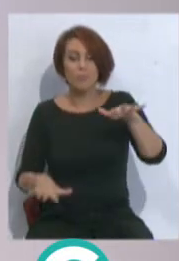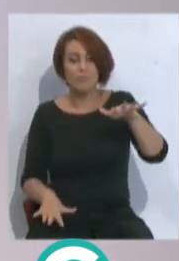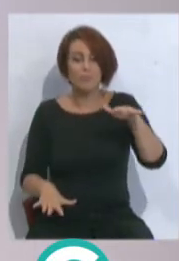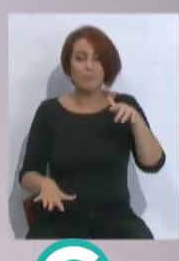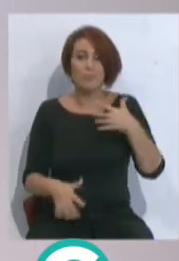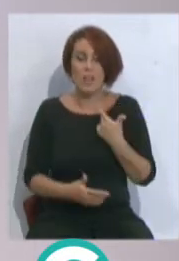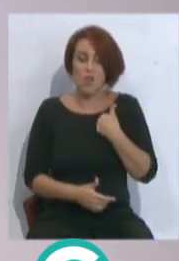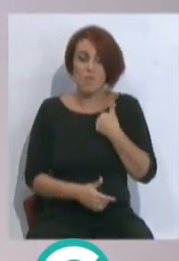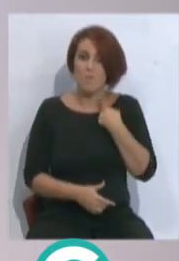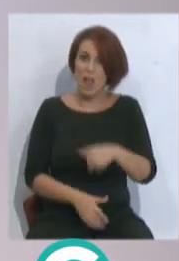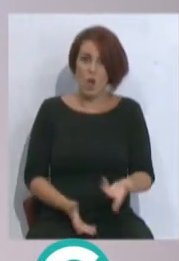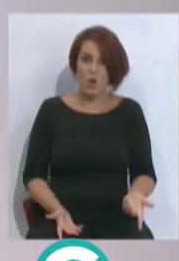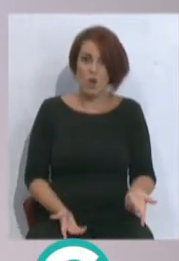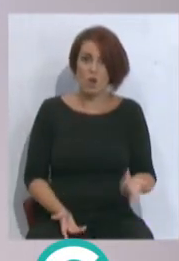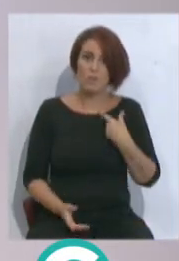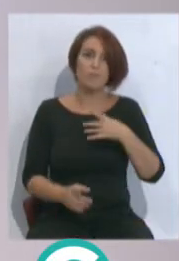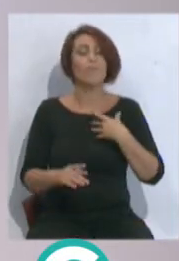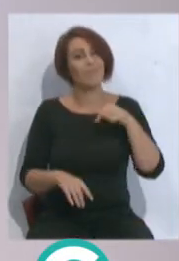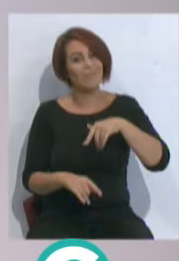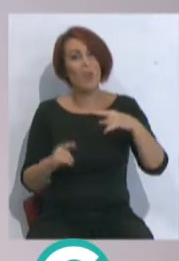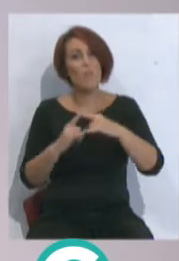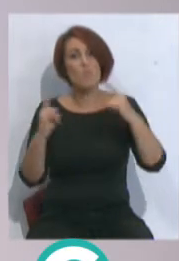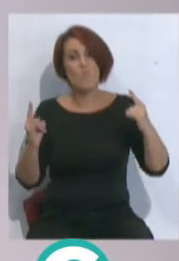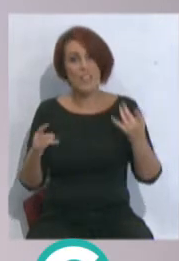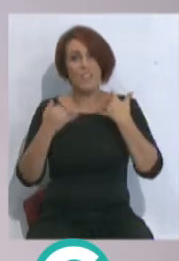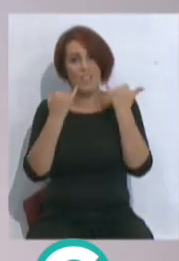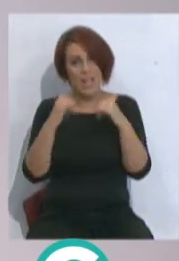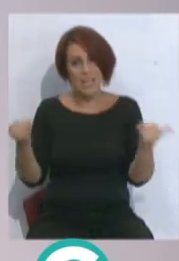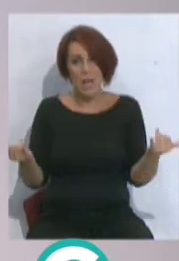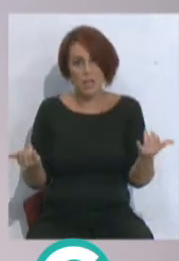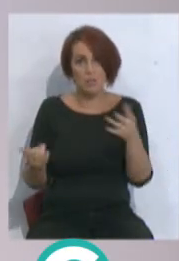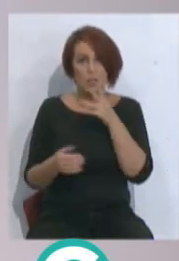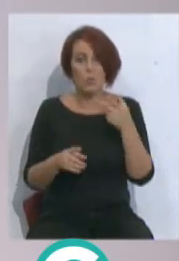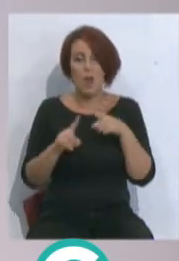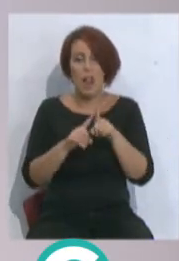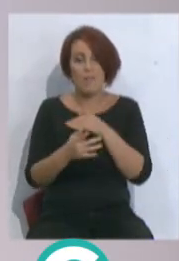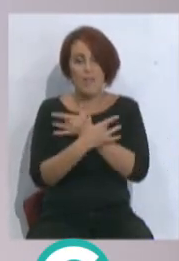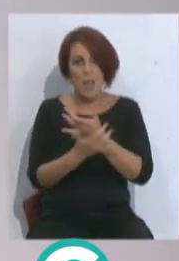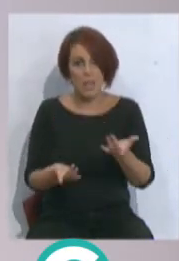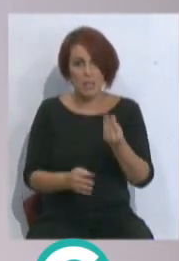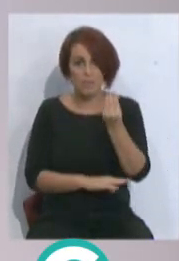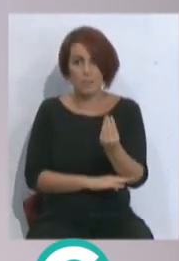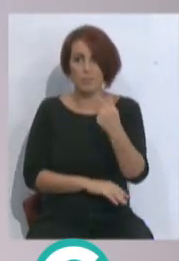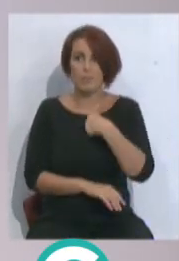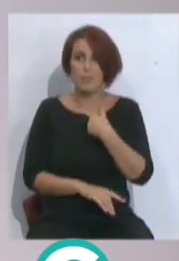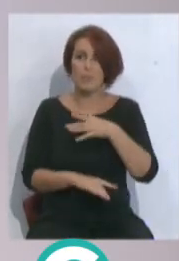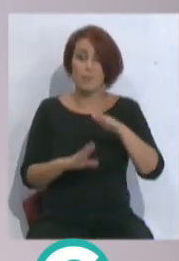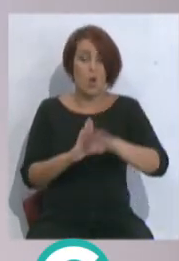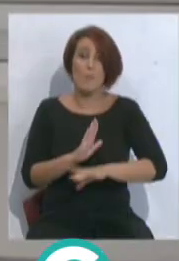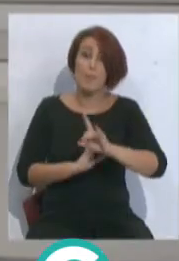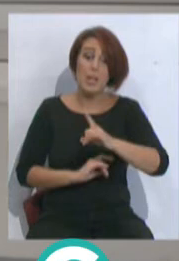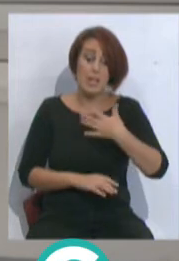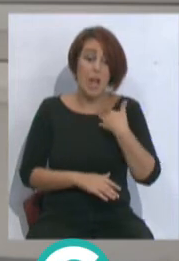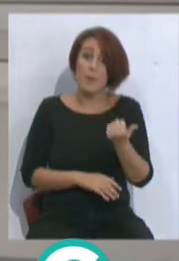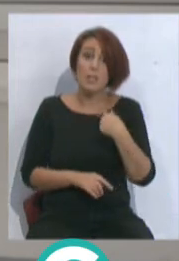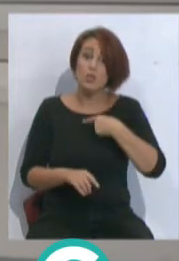Ahora, es que este puente también era complicado. Un puente de Rosario, de la patrona. para este programa y anulé toda mi cita.